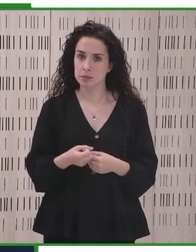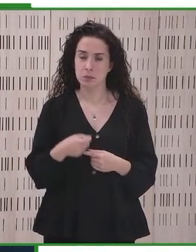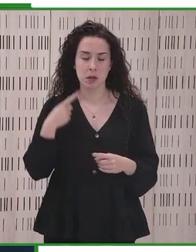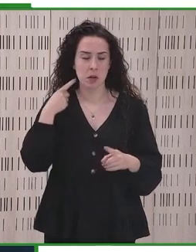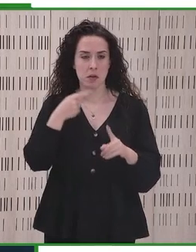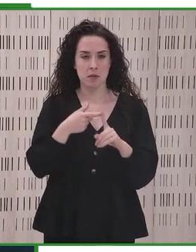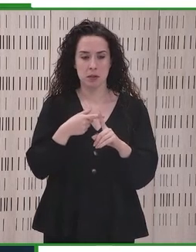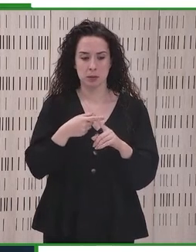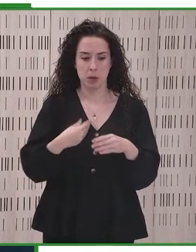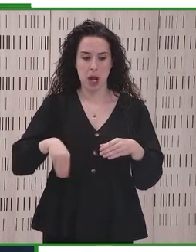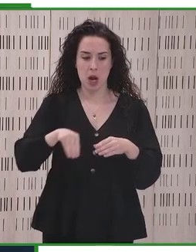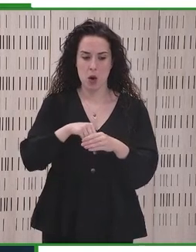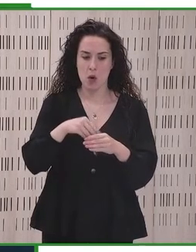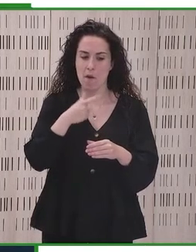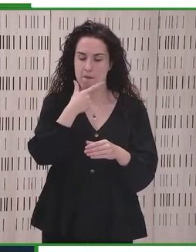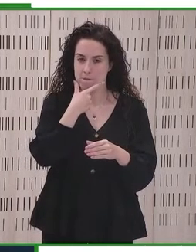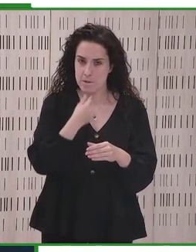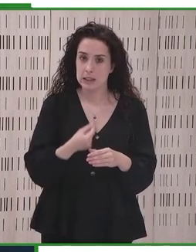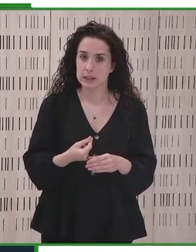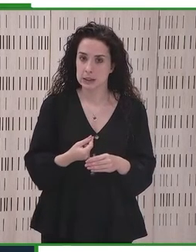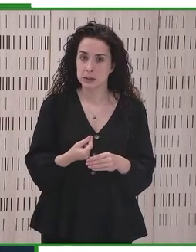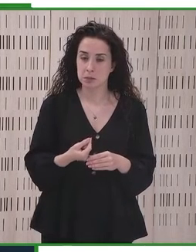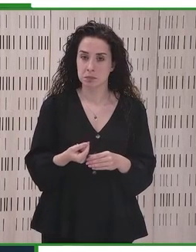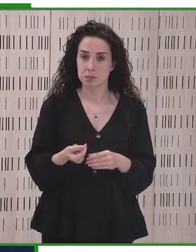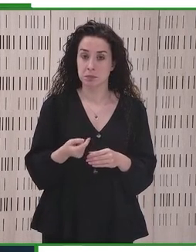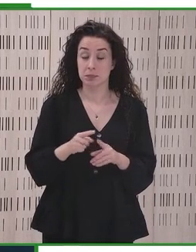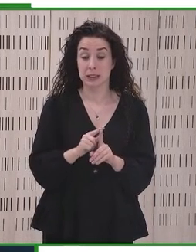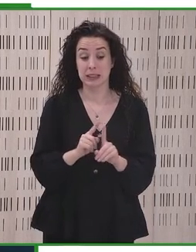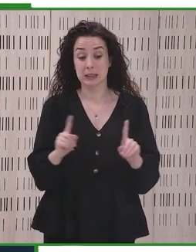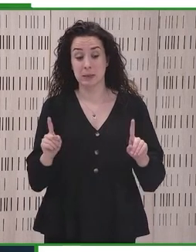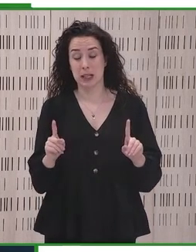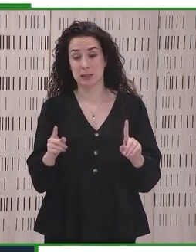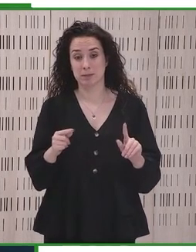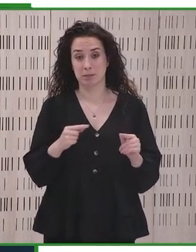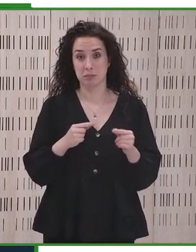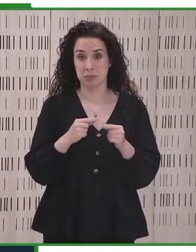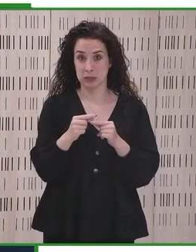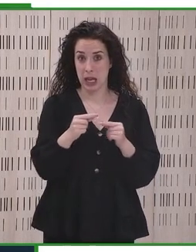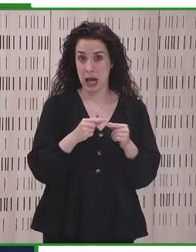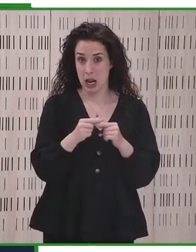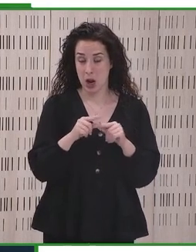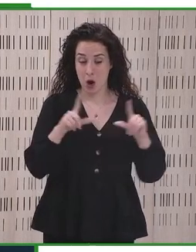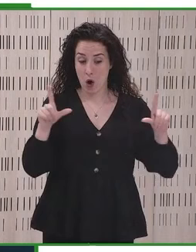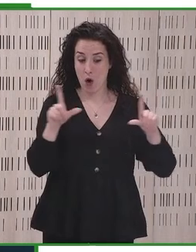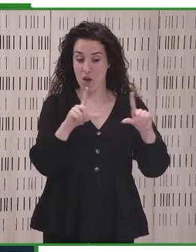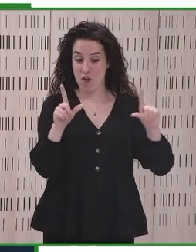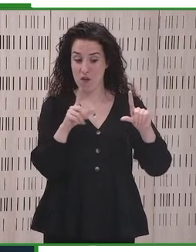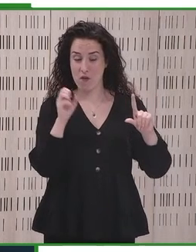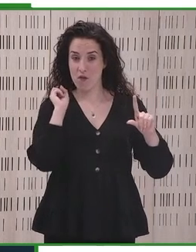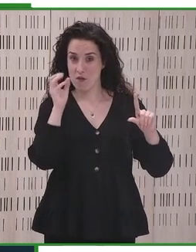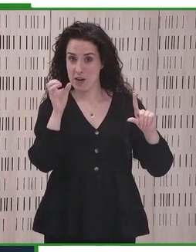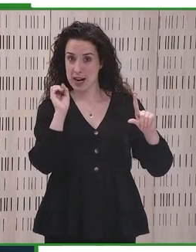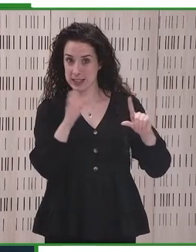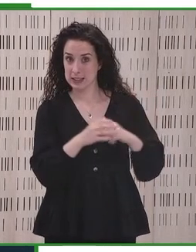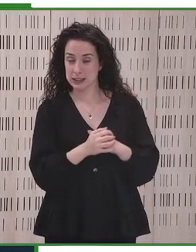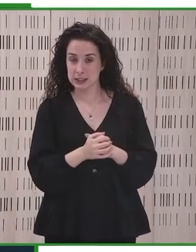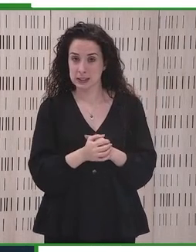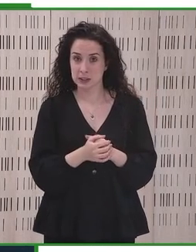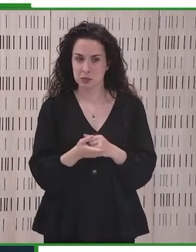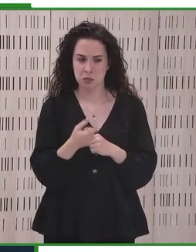para facilitar la inclusión, como he dicho. Por ejemplo, mediante las